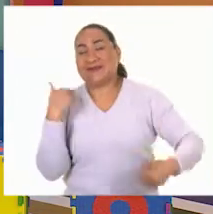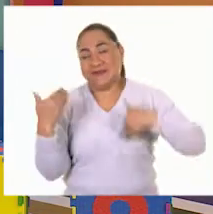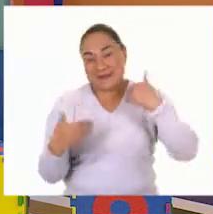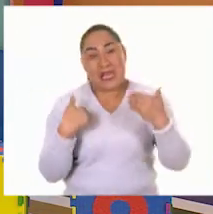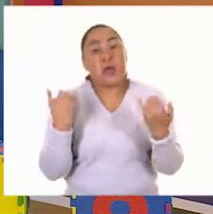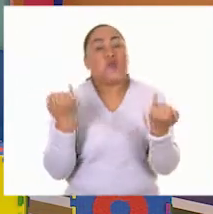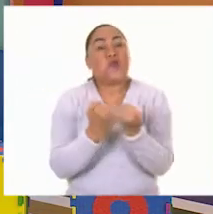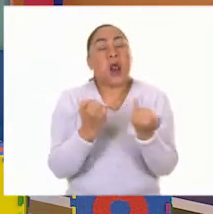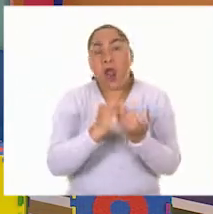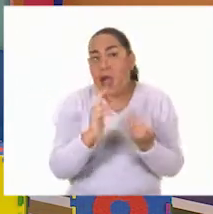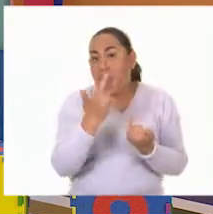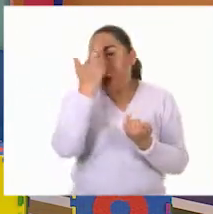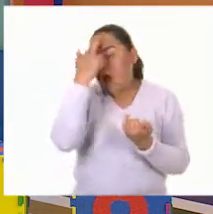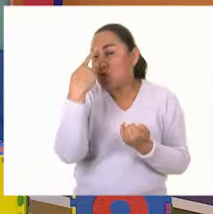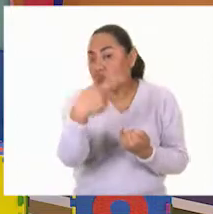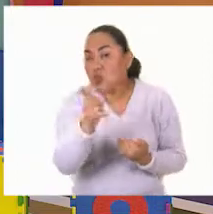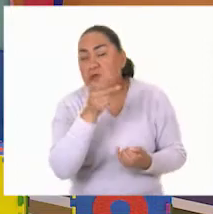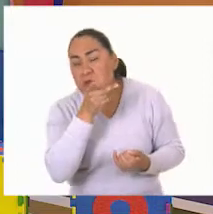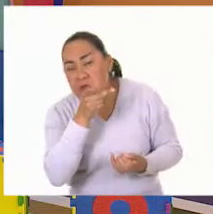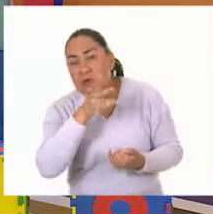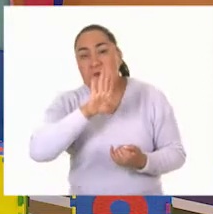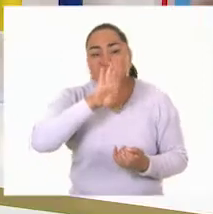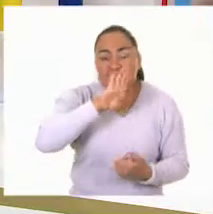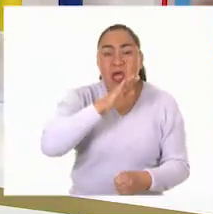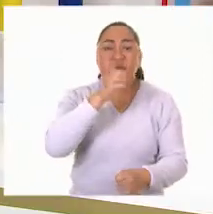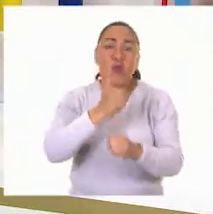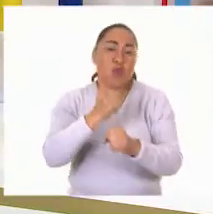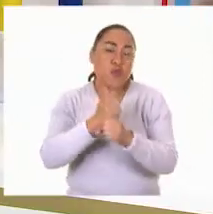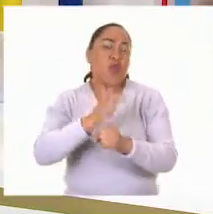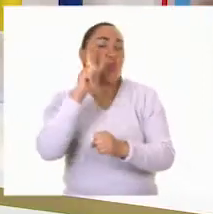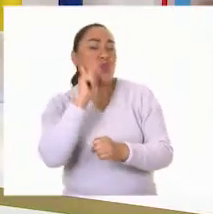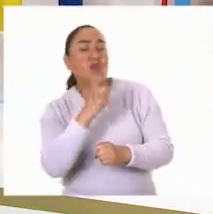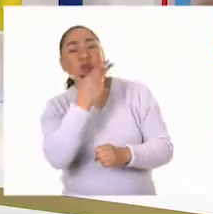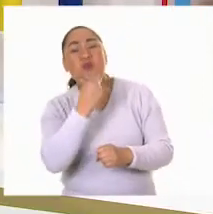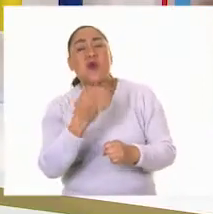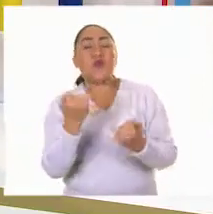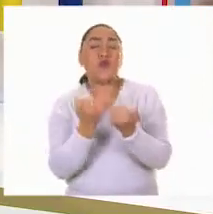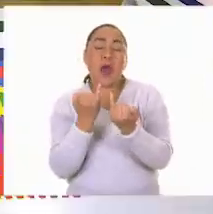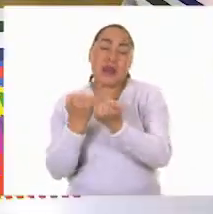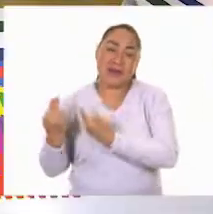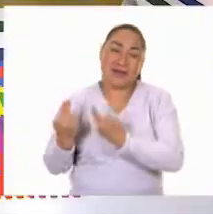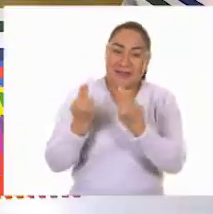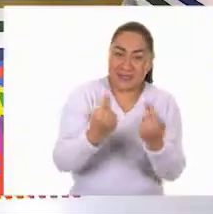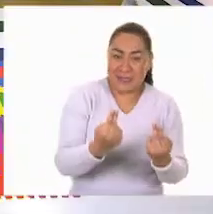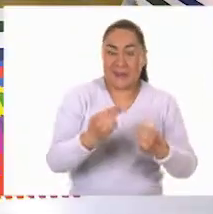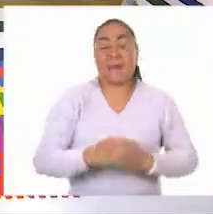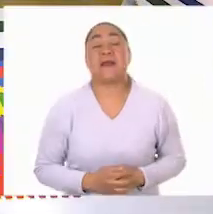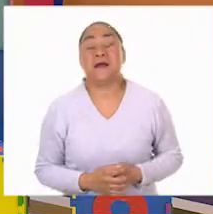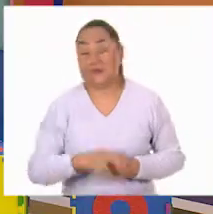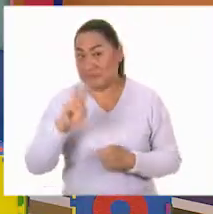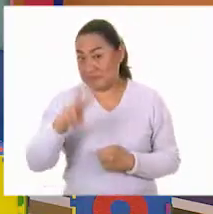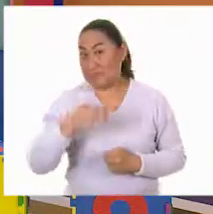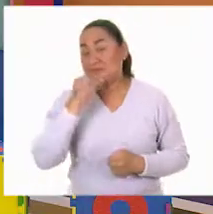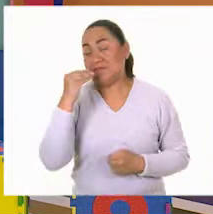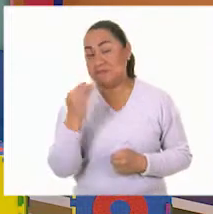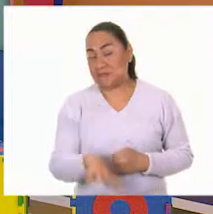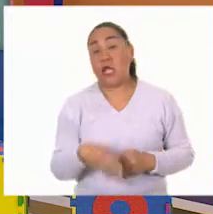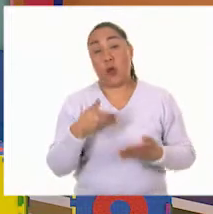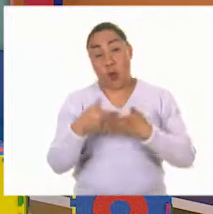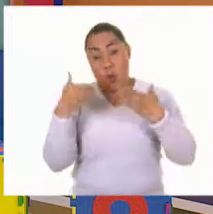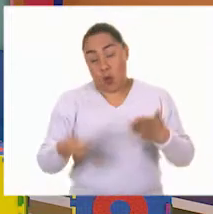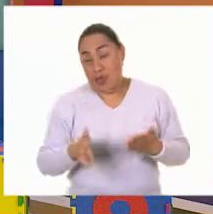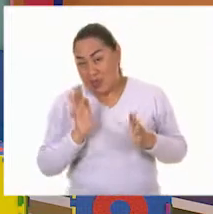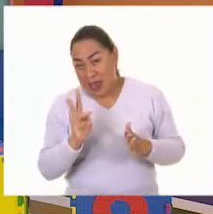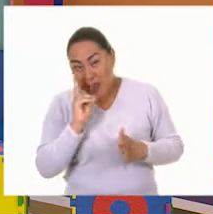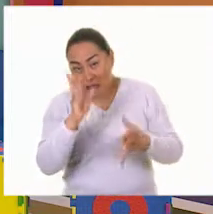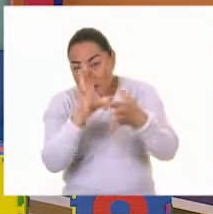nuestros padres o nuestros abuelos. ¡Ay! Muy buen consejo, profe Dani. Bueno, entonces ya vimos tres elementos que nos